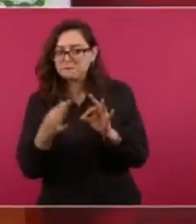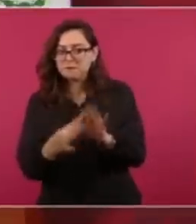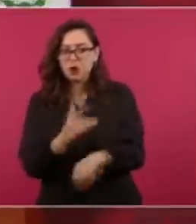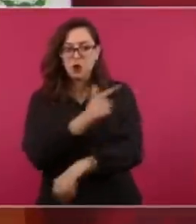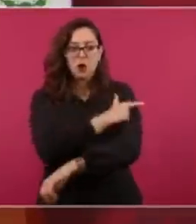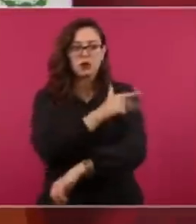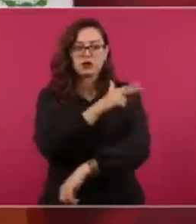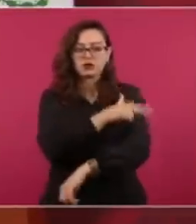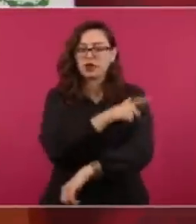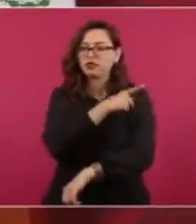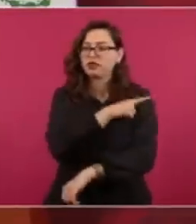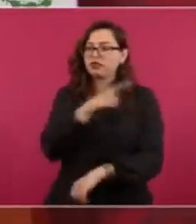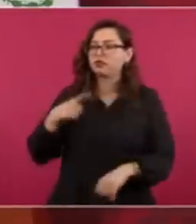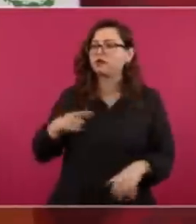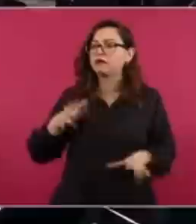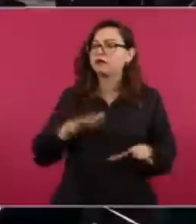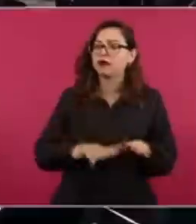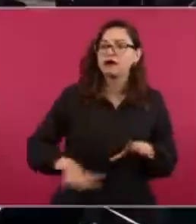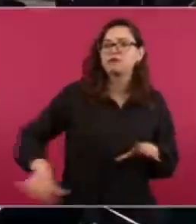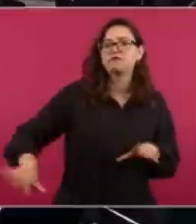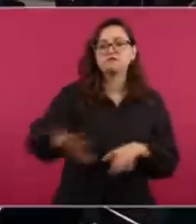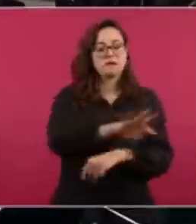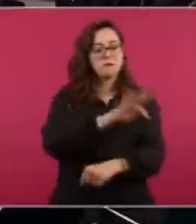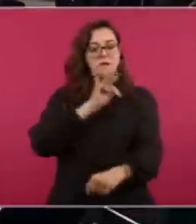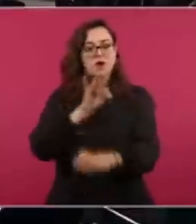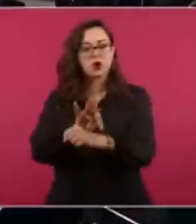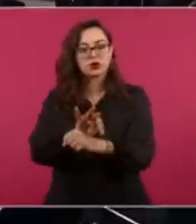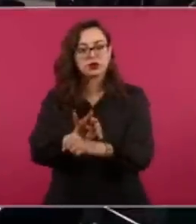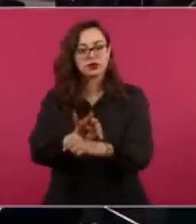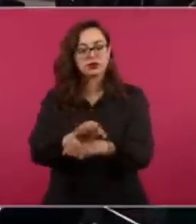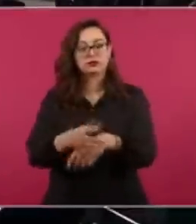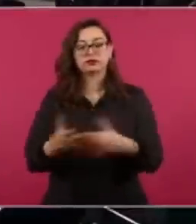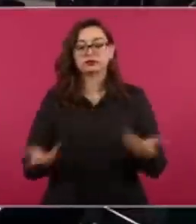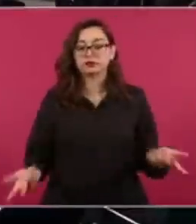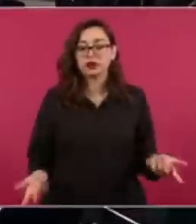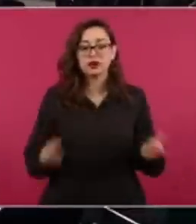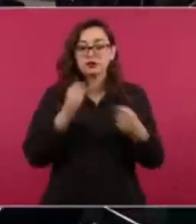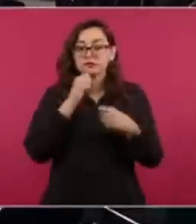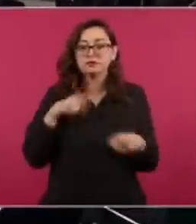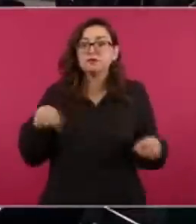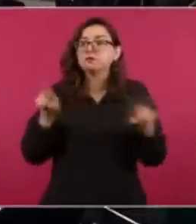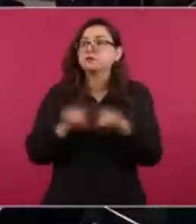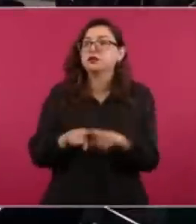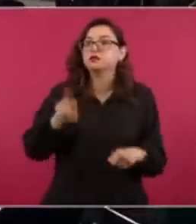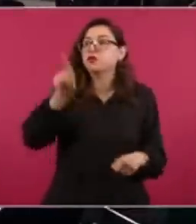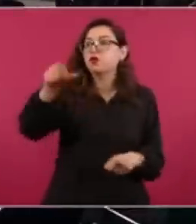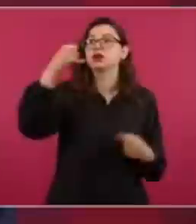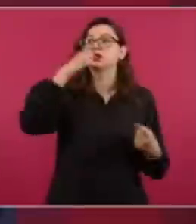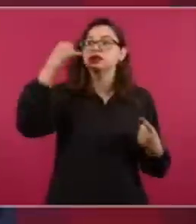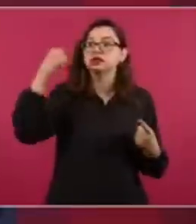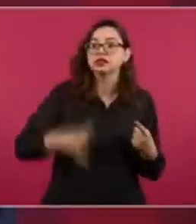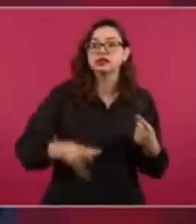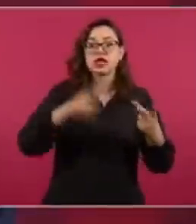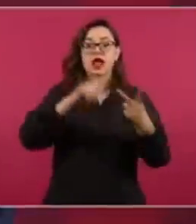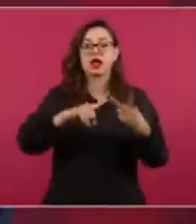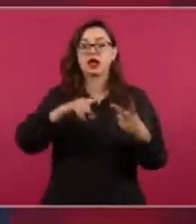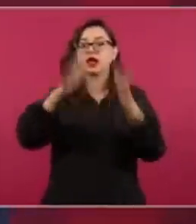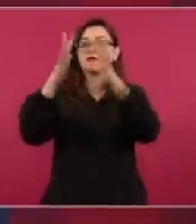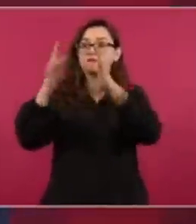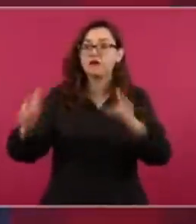cómo está en Italia, cómo está en Francia, cómo está en España, Francia,